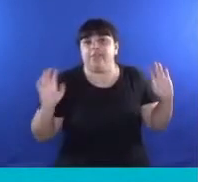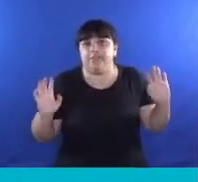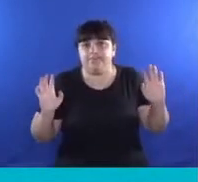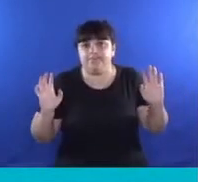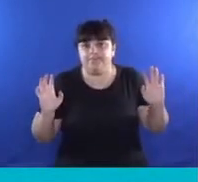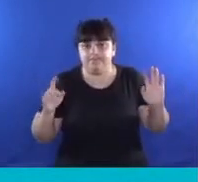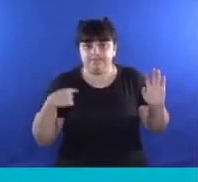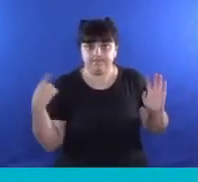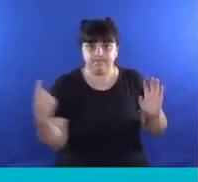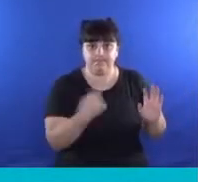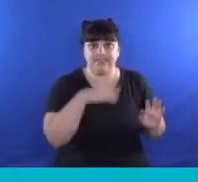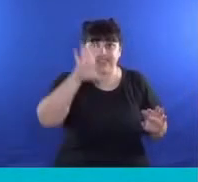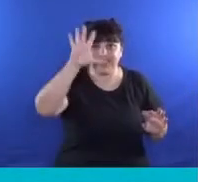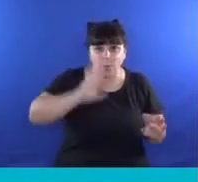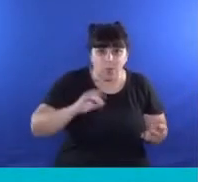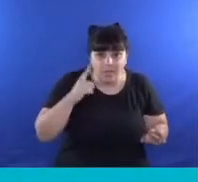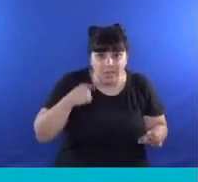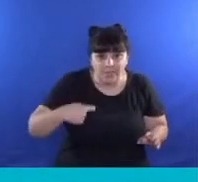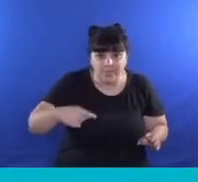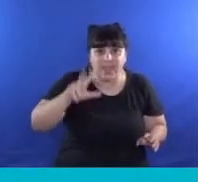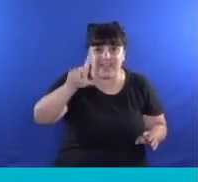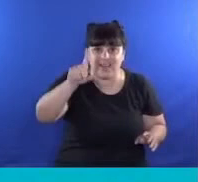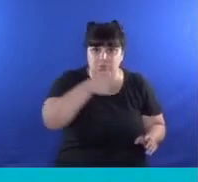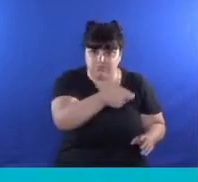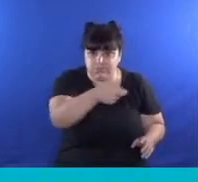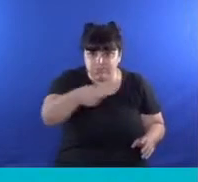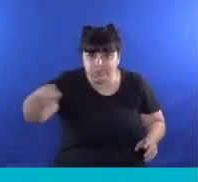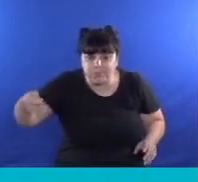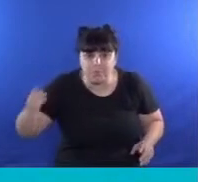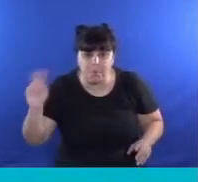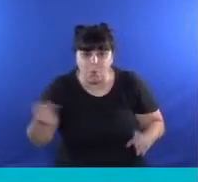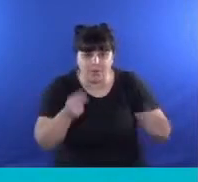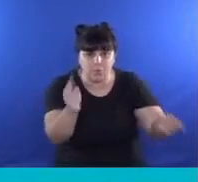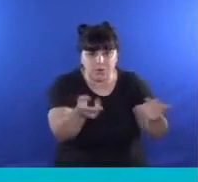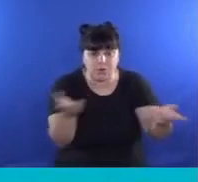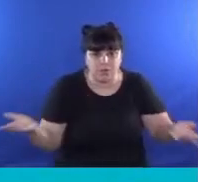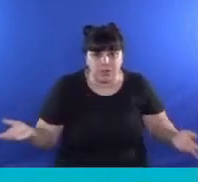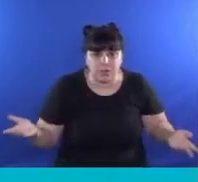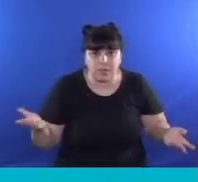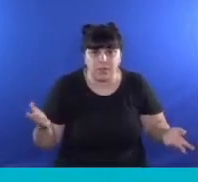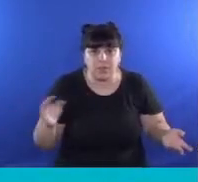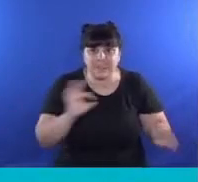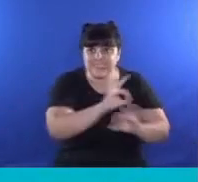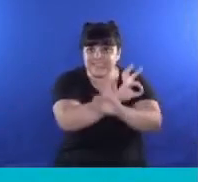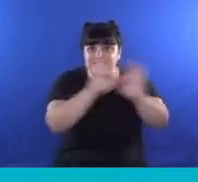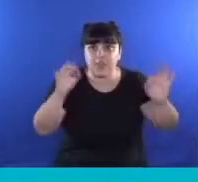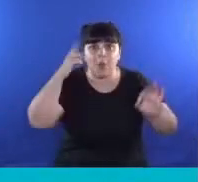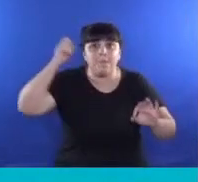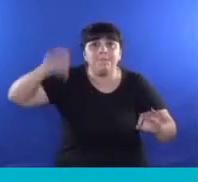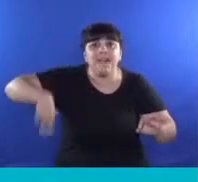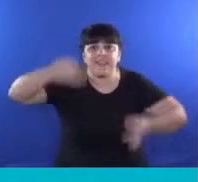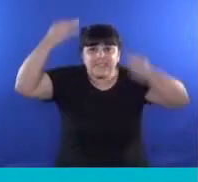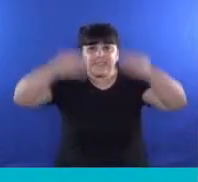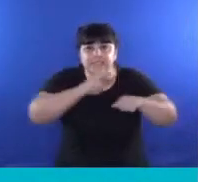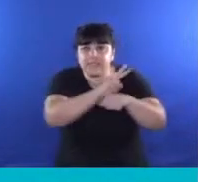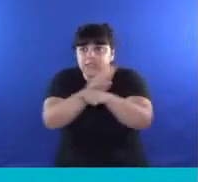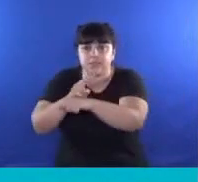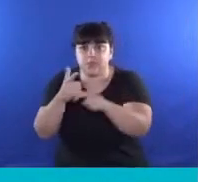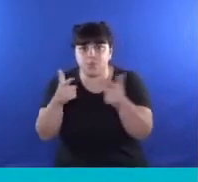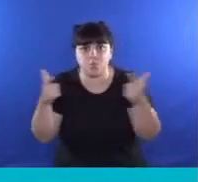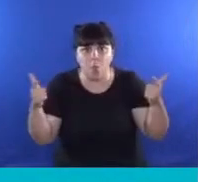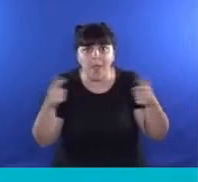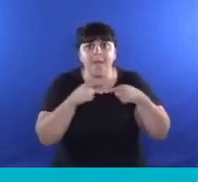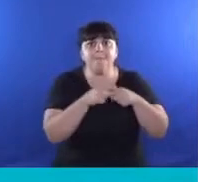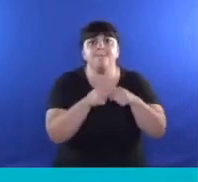Llevamos 50 días con 31 asesinatos, no hay un plan de seguridad, o sea, no hay una